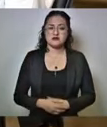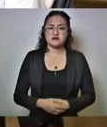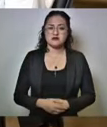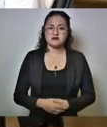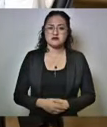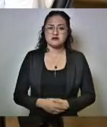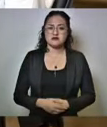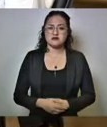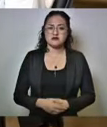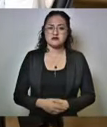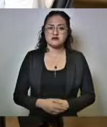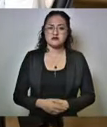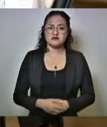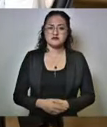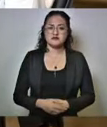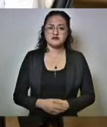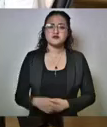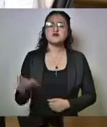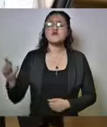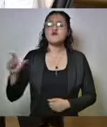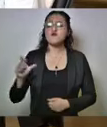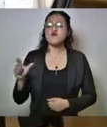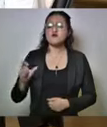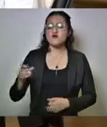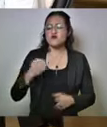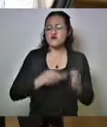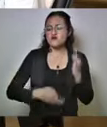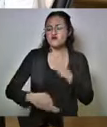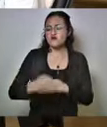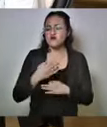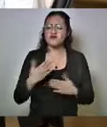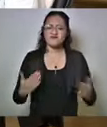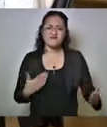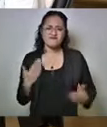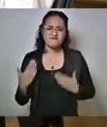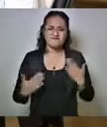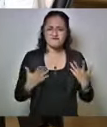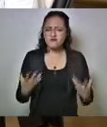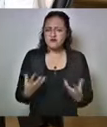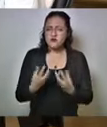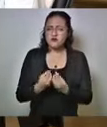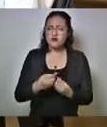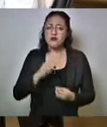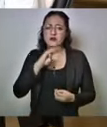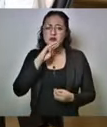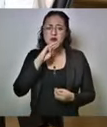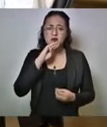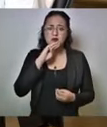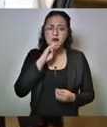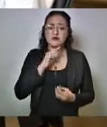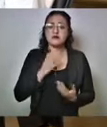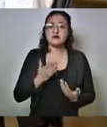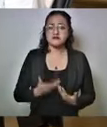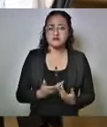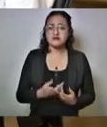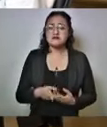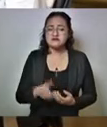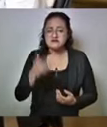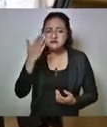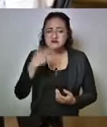10 de mayo, cuando festejamos a las madres, sea con la conciencia